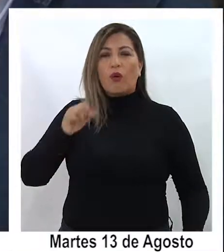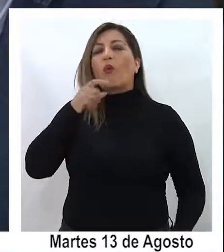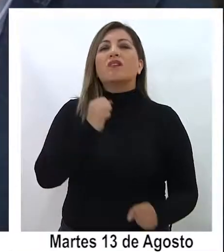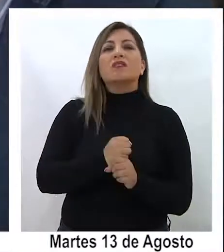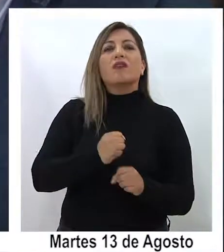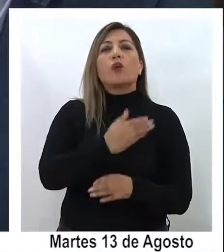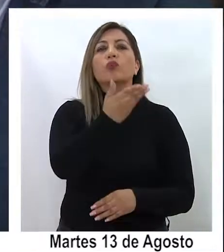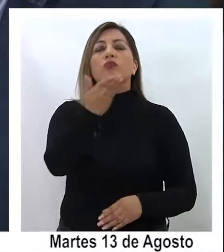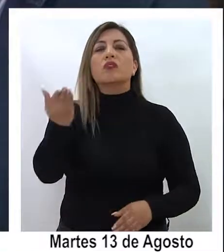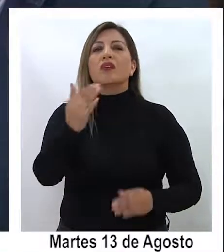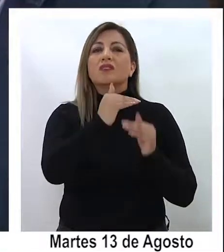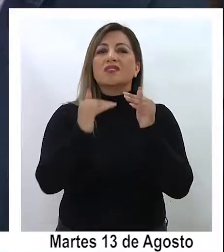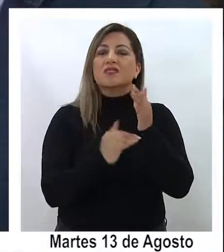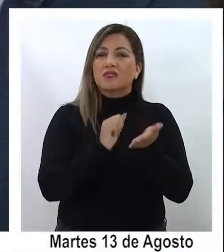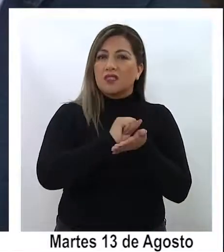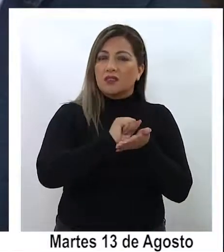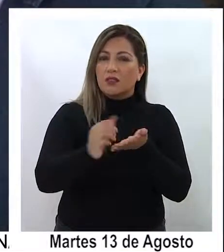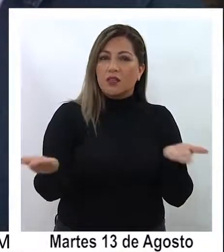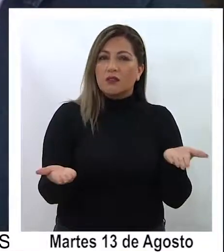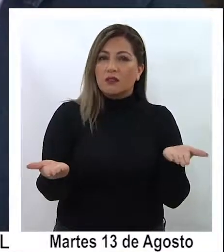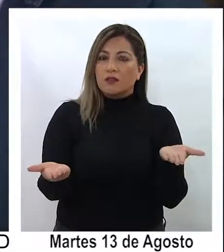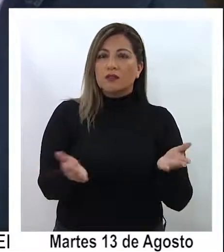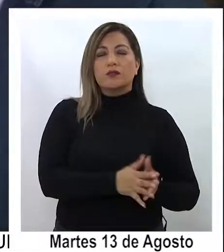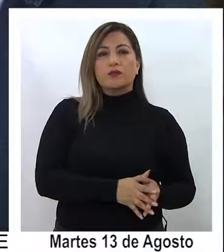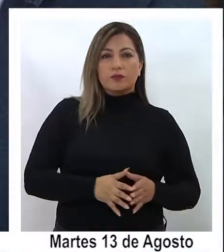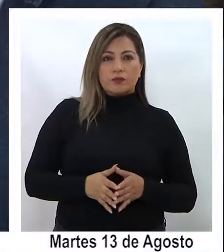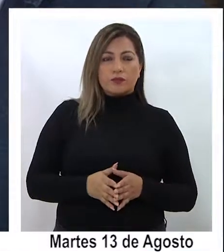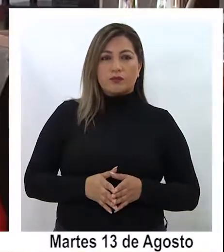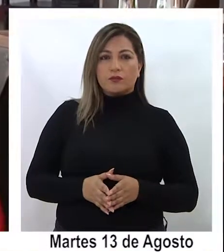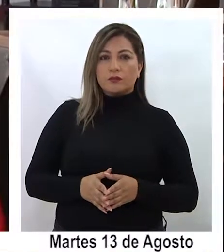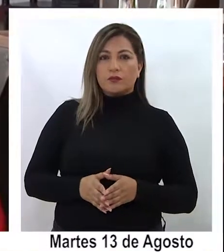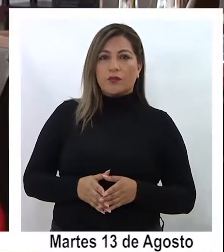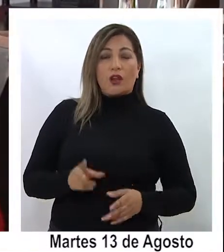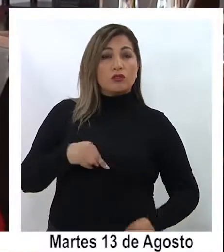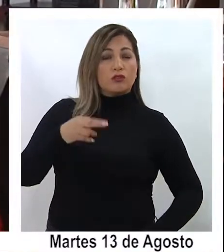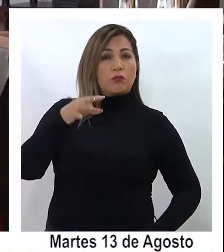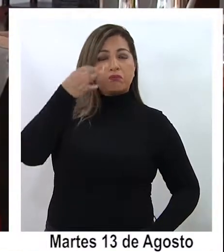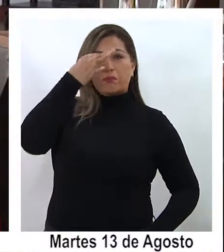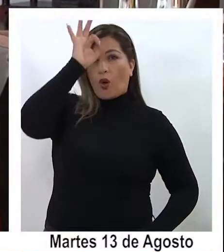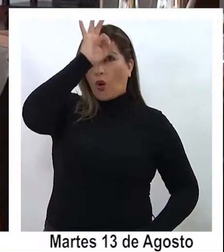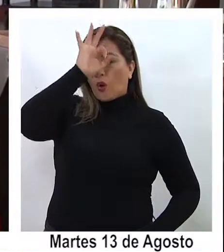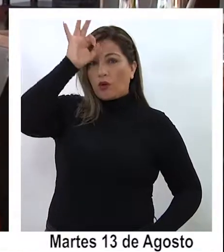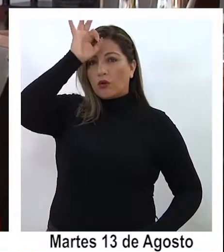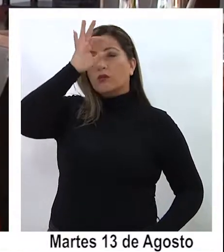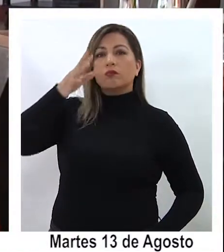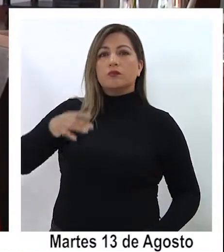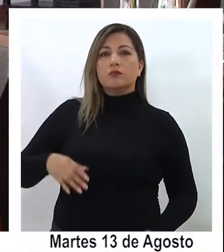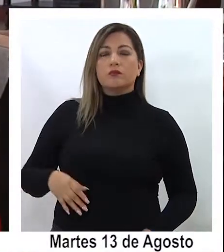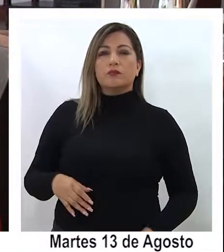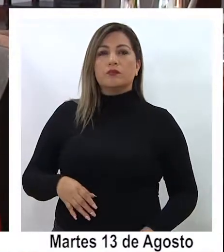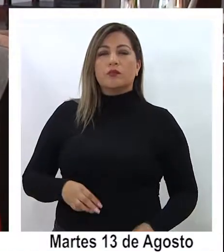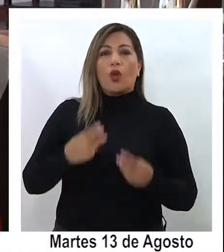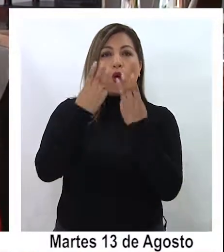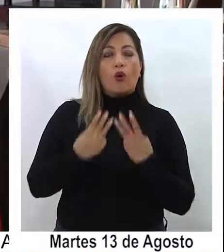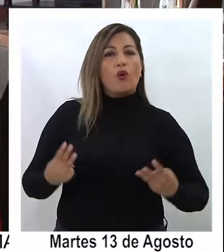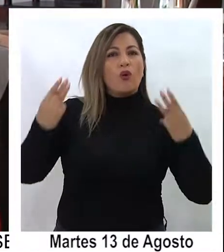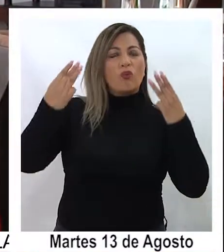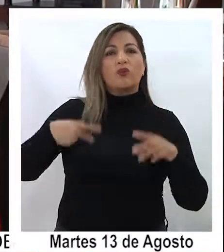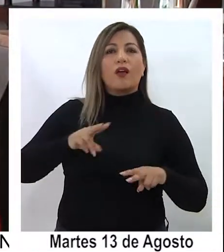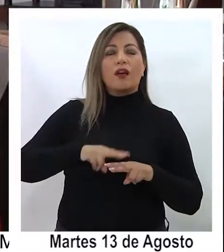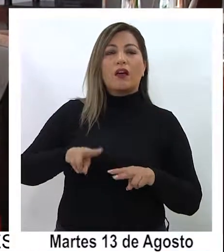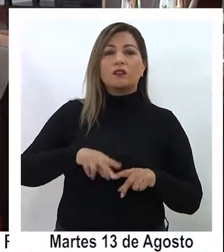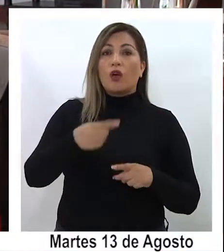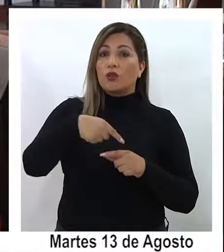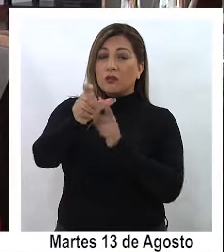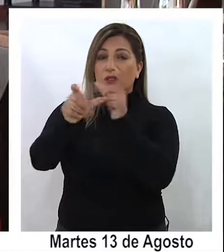tienen ustedes como subsecretaría en estos casos? la lógica la mirada de Naciones Unidas a involucrar